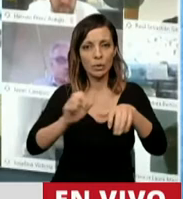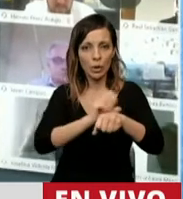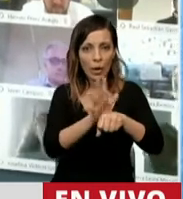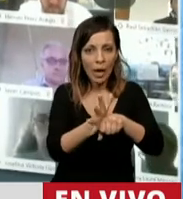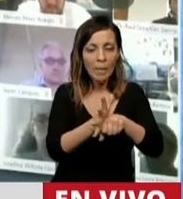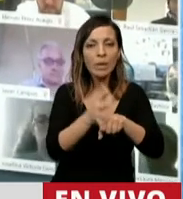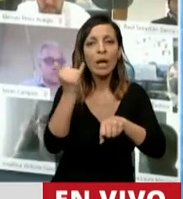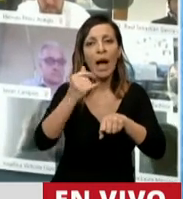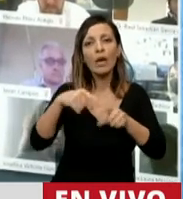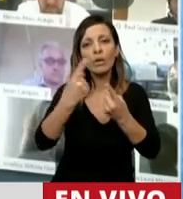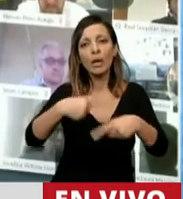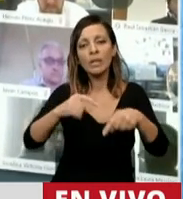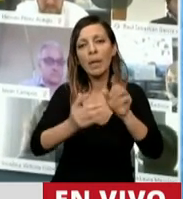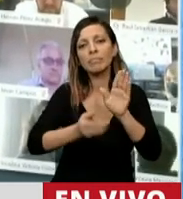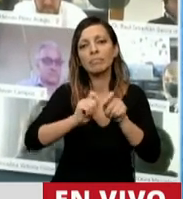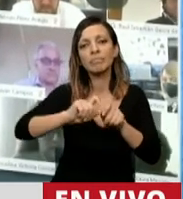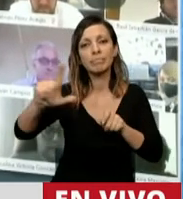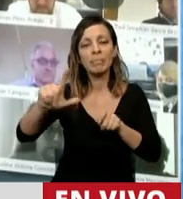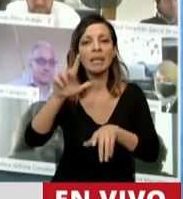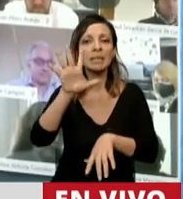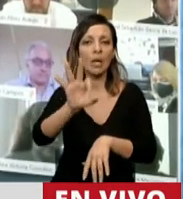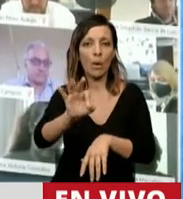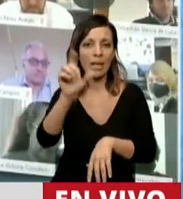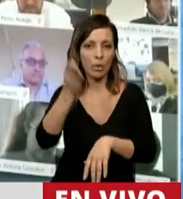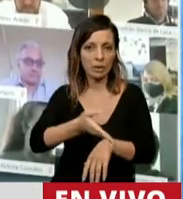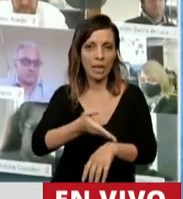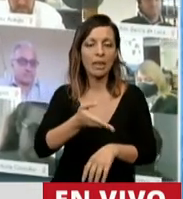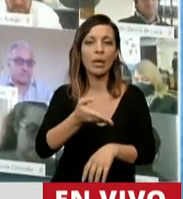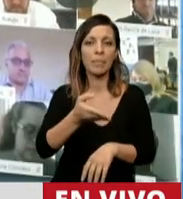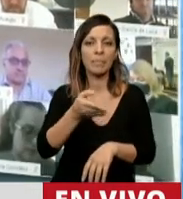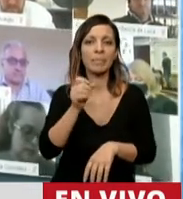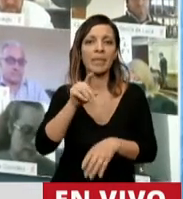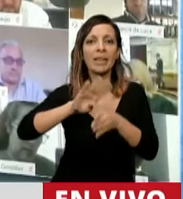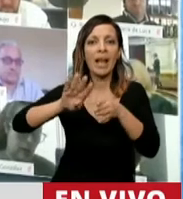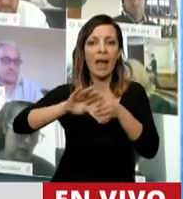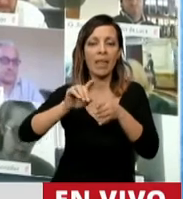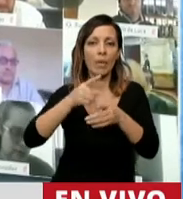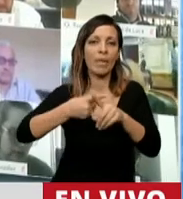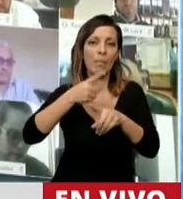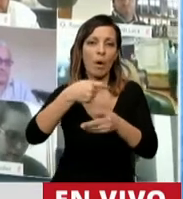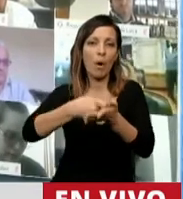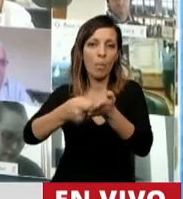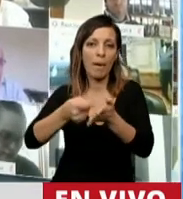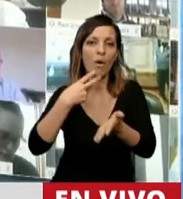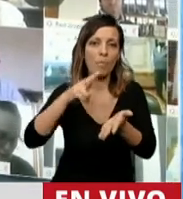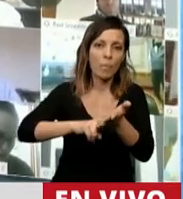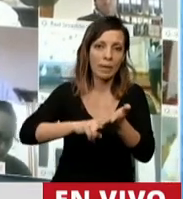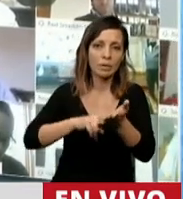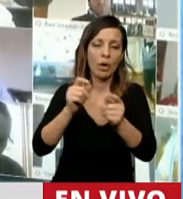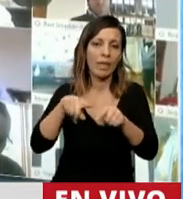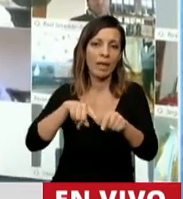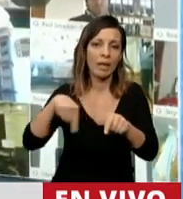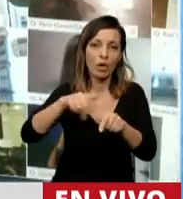manifestaciones, se registró un incremento del 50% de la deuda tributaria del total del